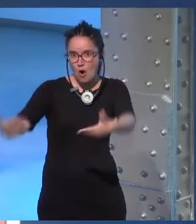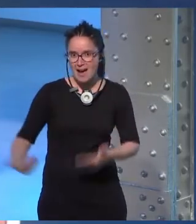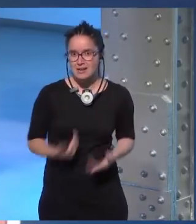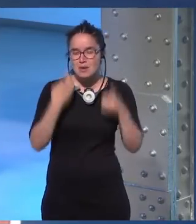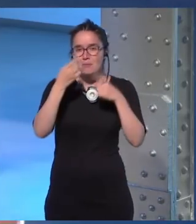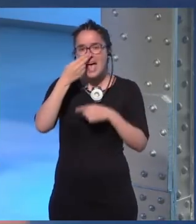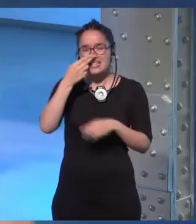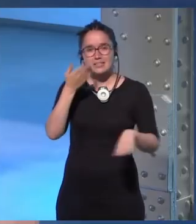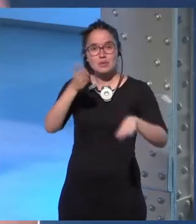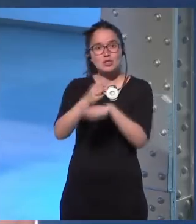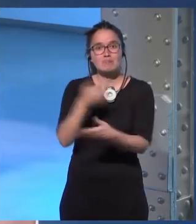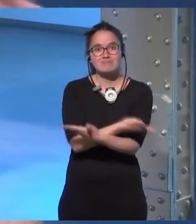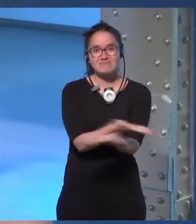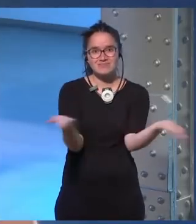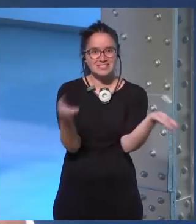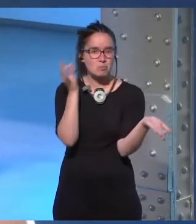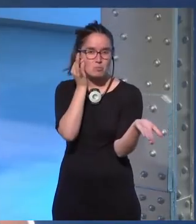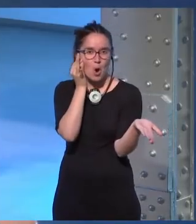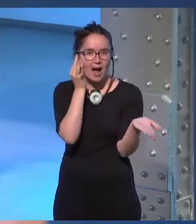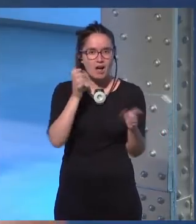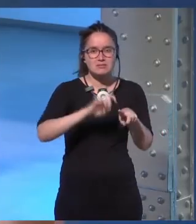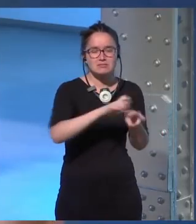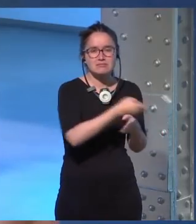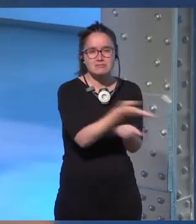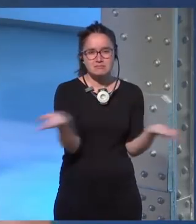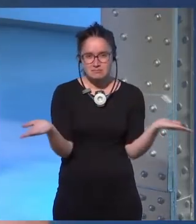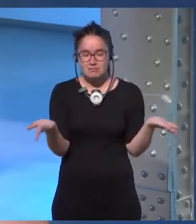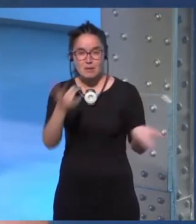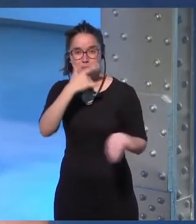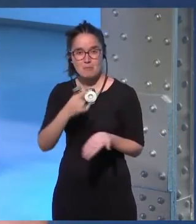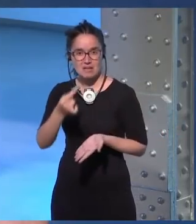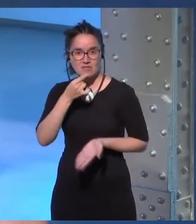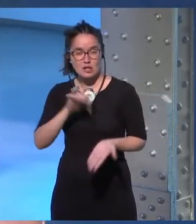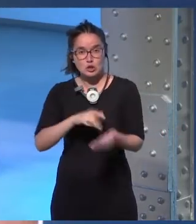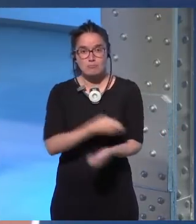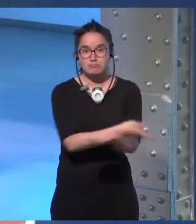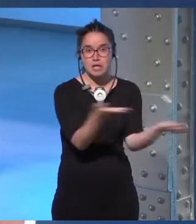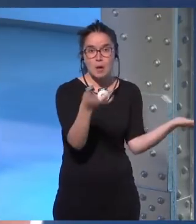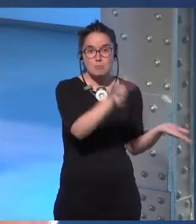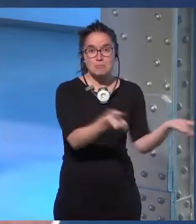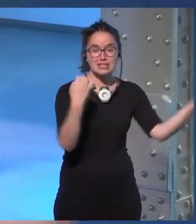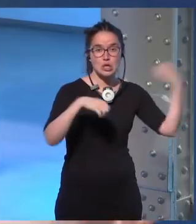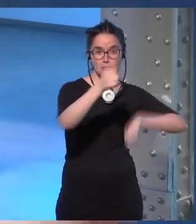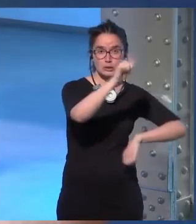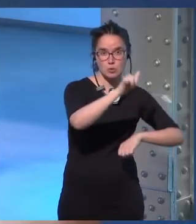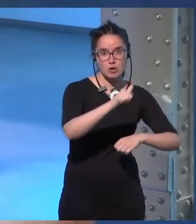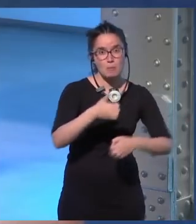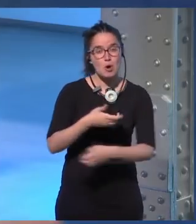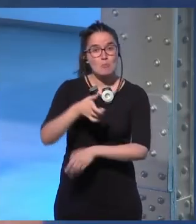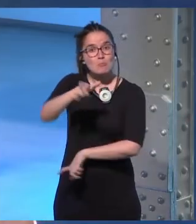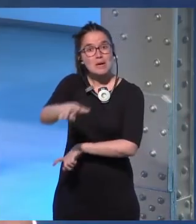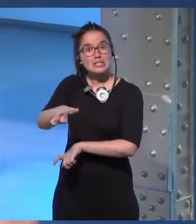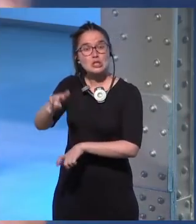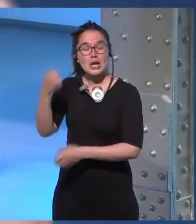mostrar el abanico completo de reacciones. Es más fácil encontrarte con un abanico amplio de personajes masculinos que de personajes